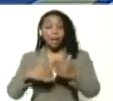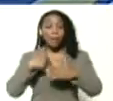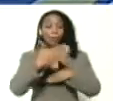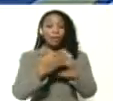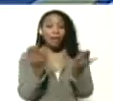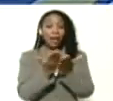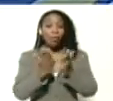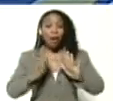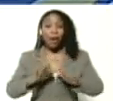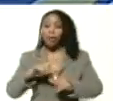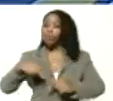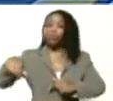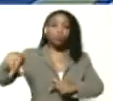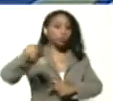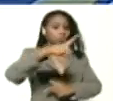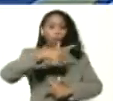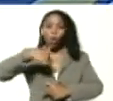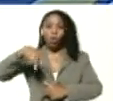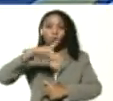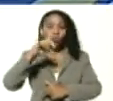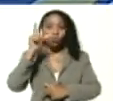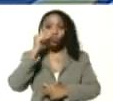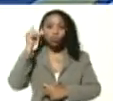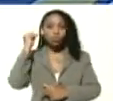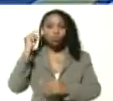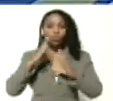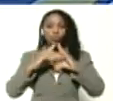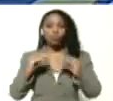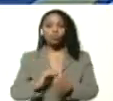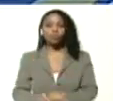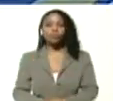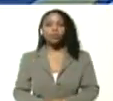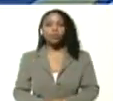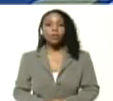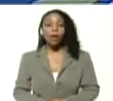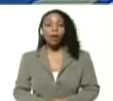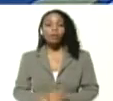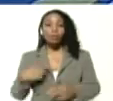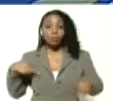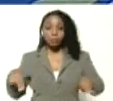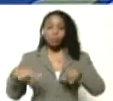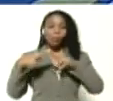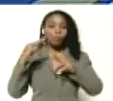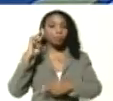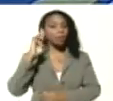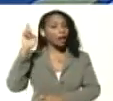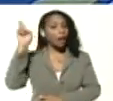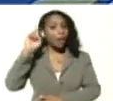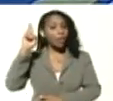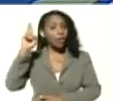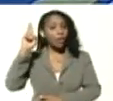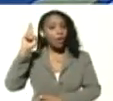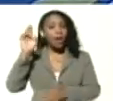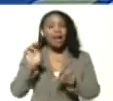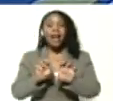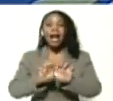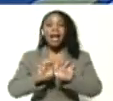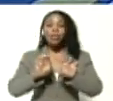Somos Todos y Todas. Reencuentro con la radio y la educomunicación.